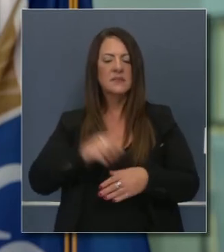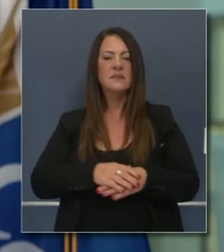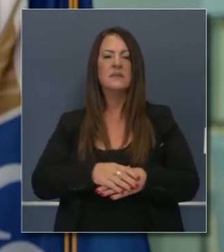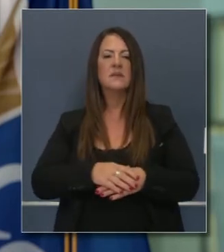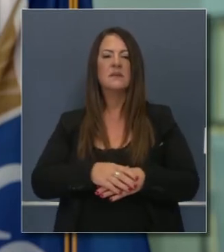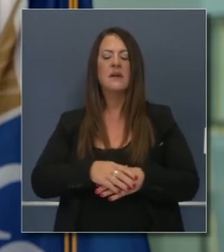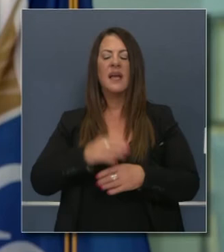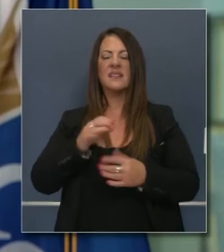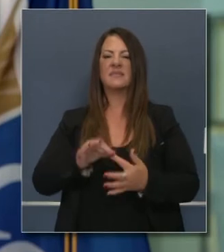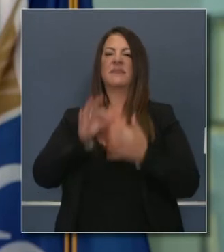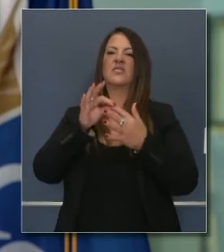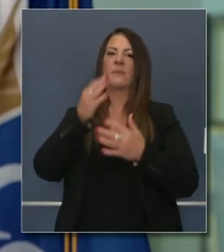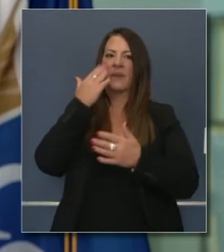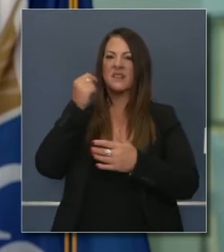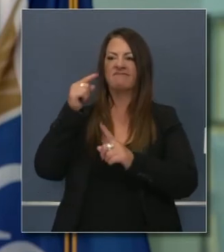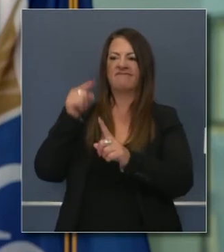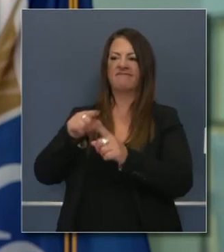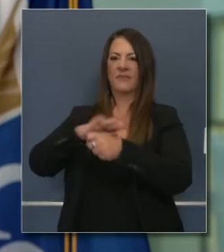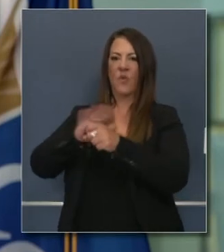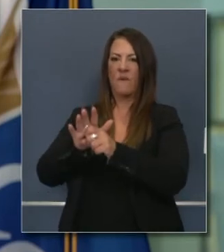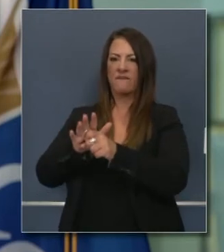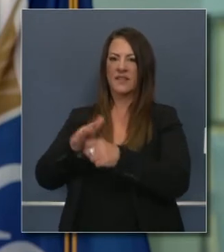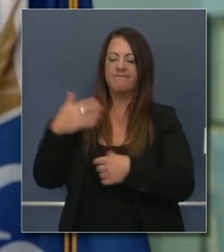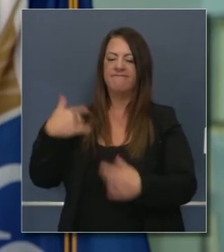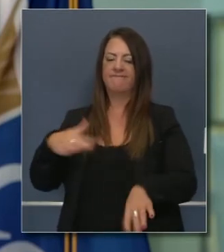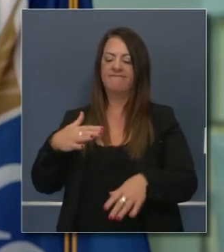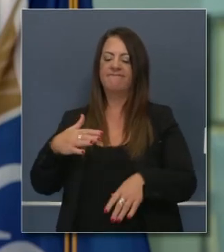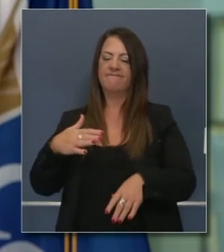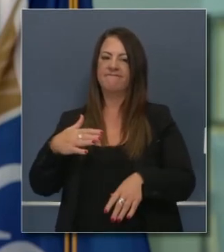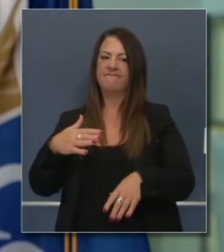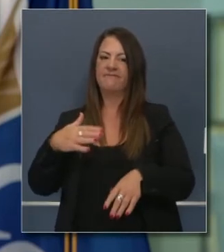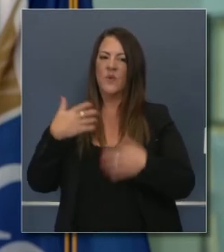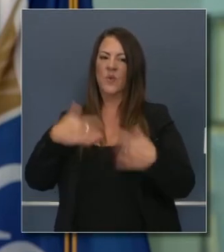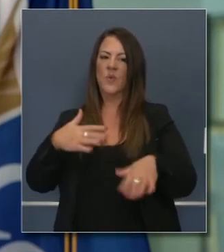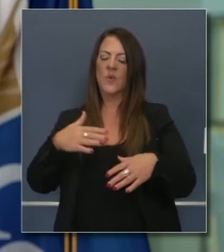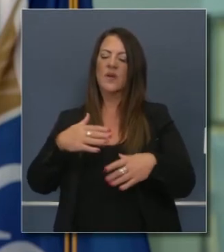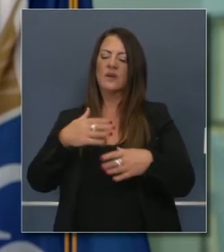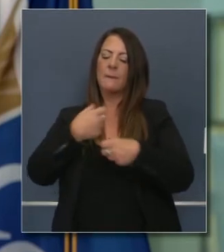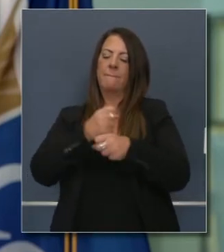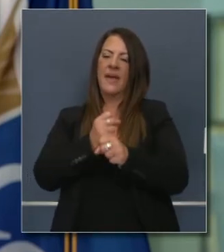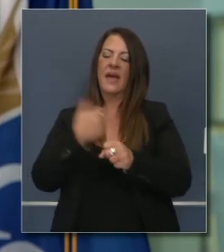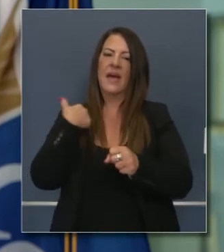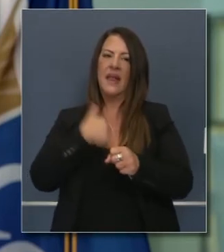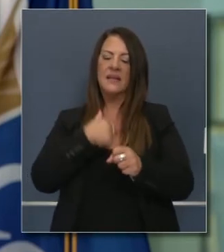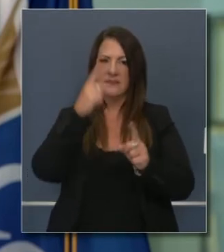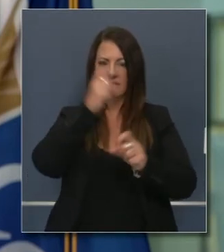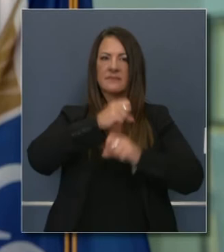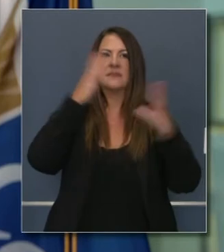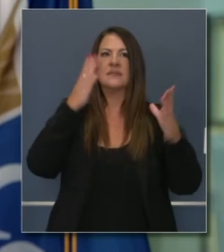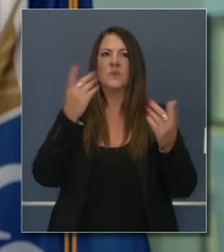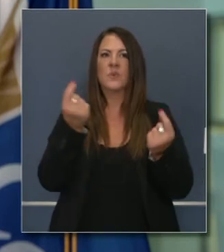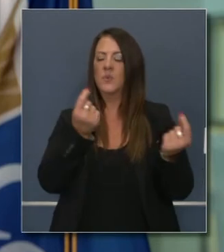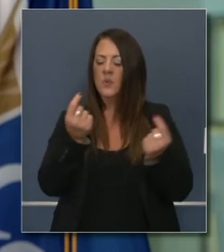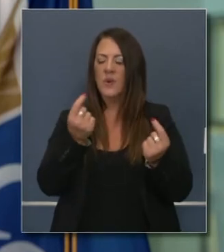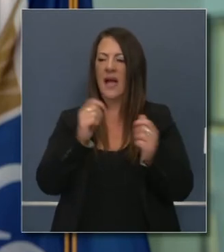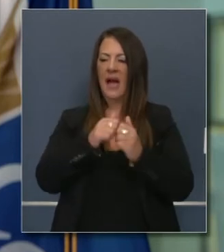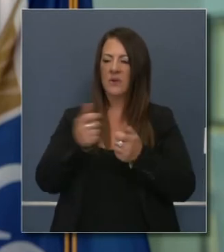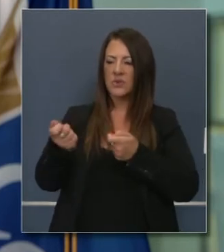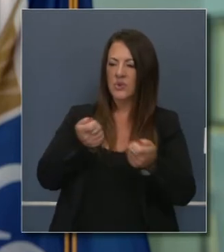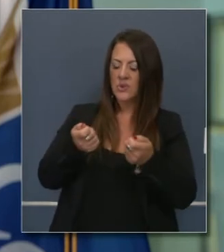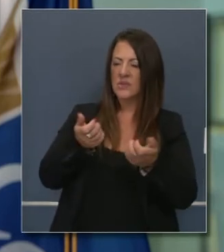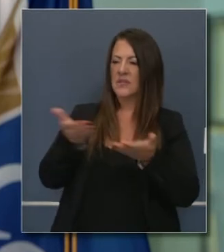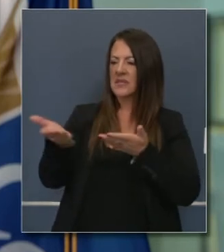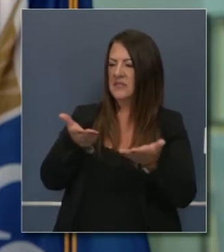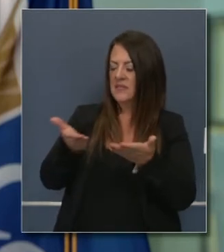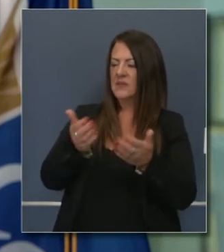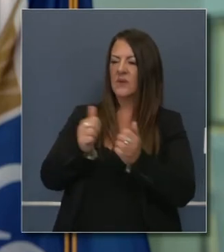que vendría esta pandemia en cuanto al impacto que ha tenido sobre una visión general del